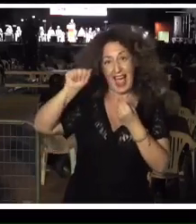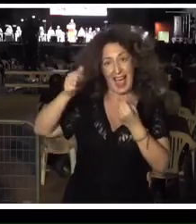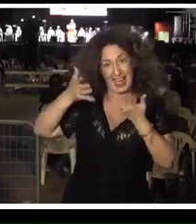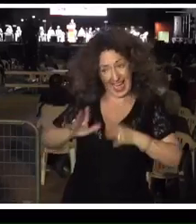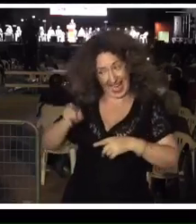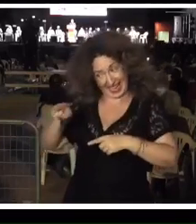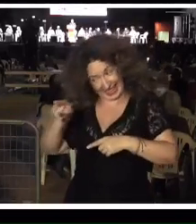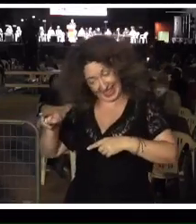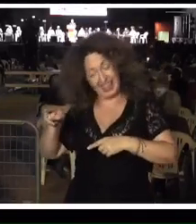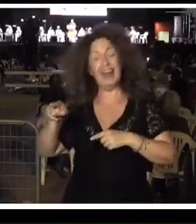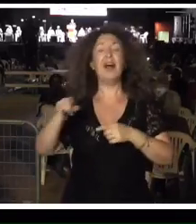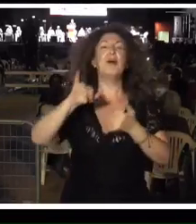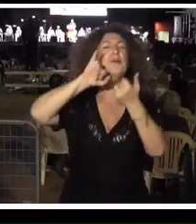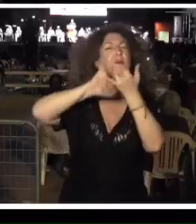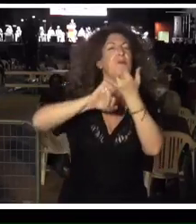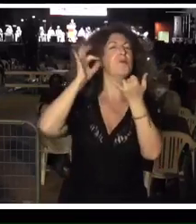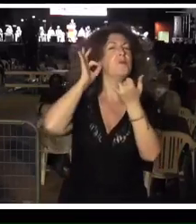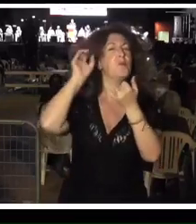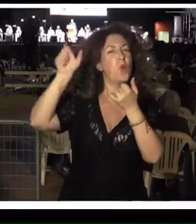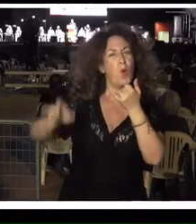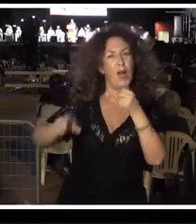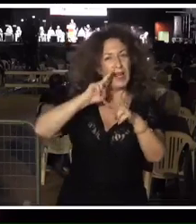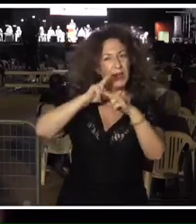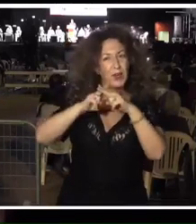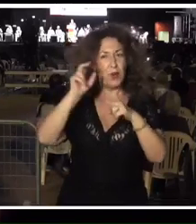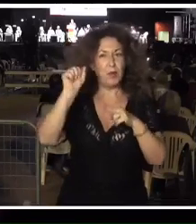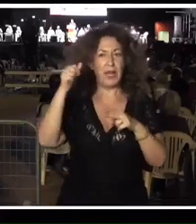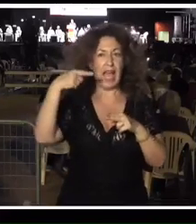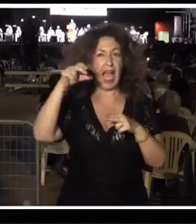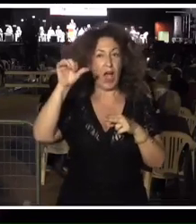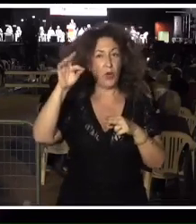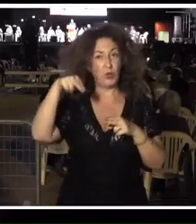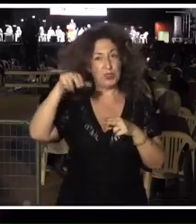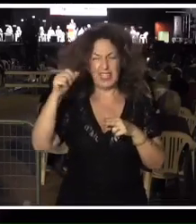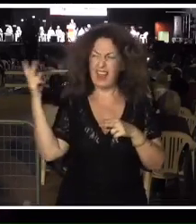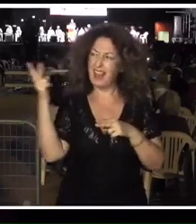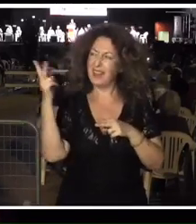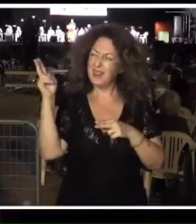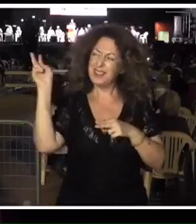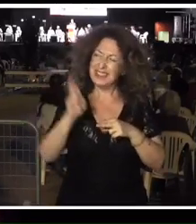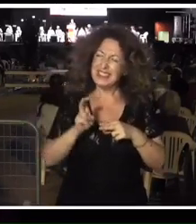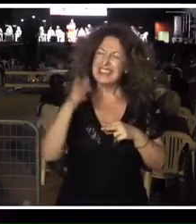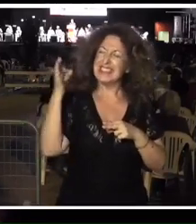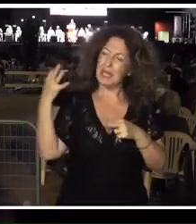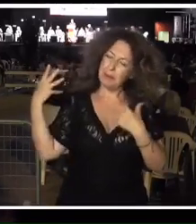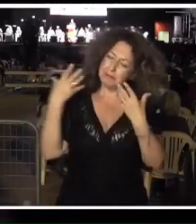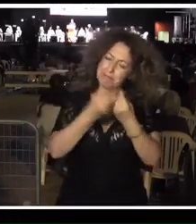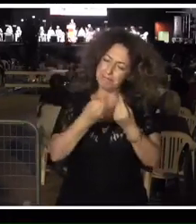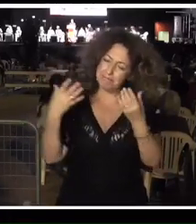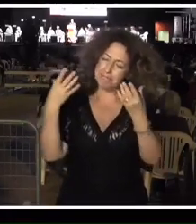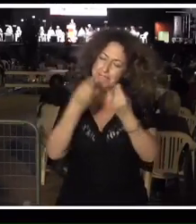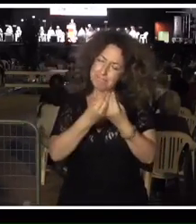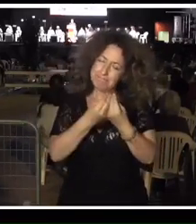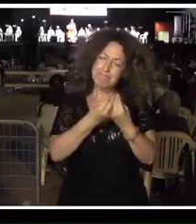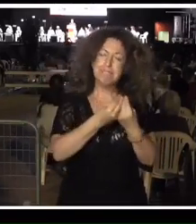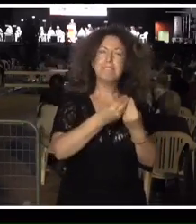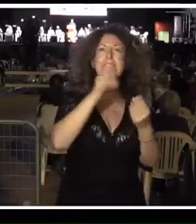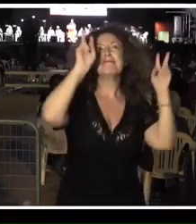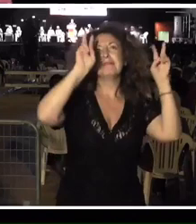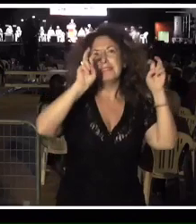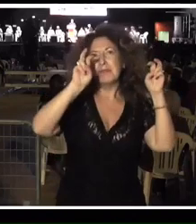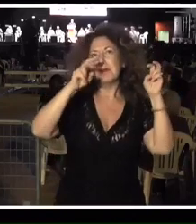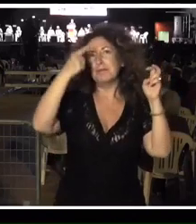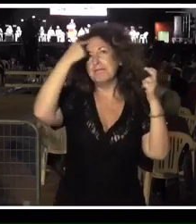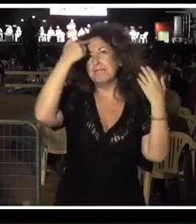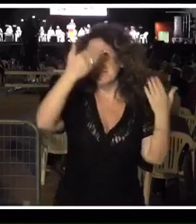acompañan en estas ocasiones en las que hacemos mención y reconocimiento de una persona que ha sido